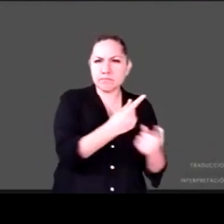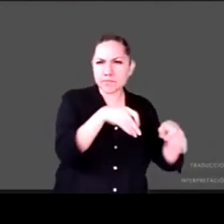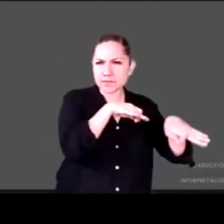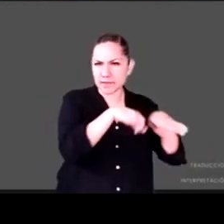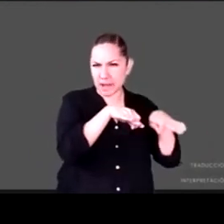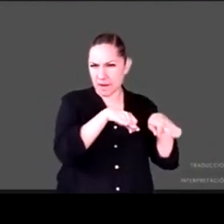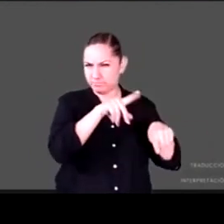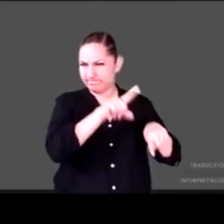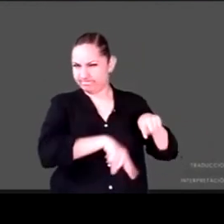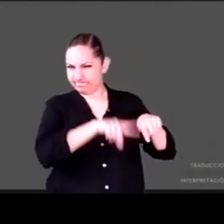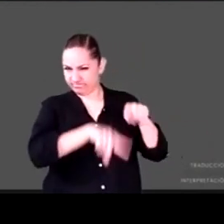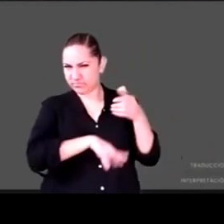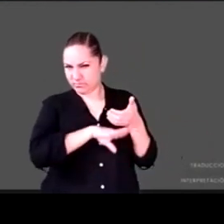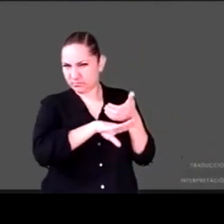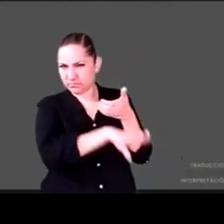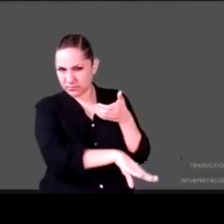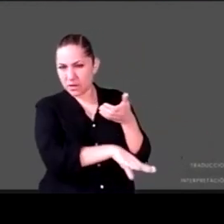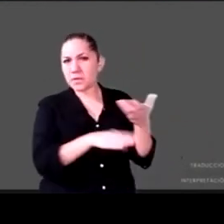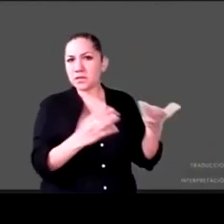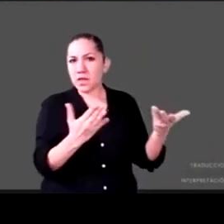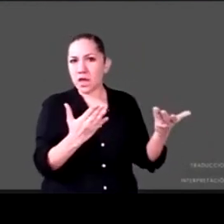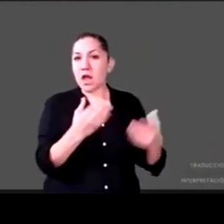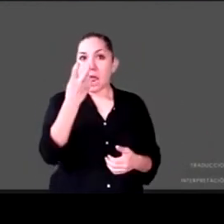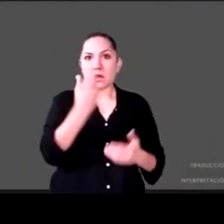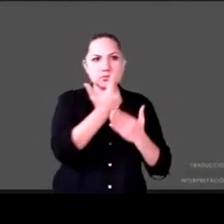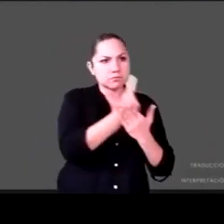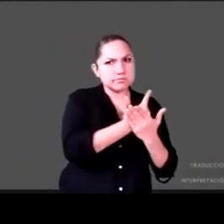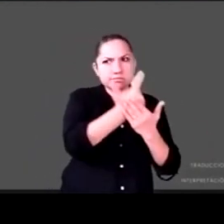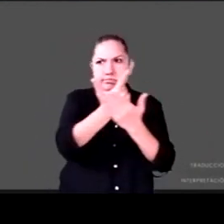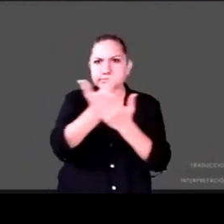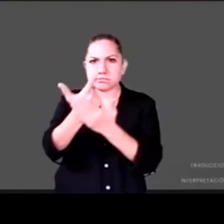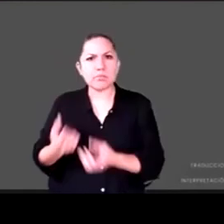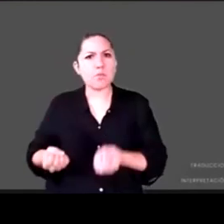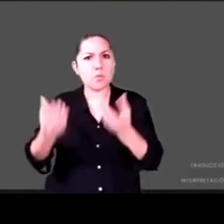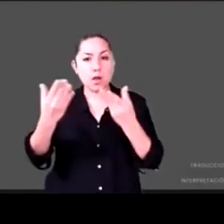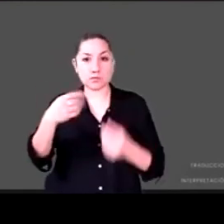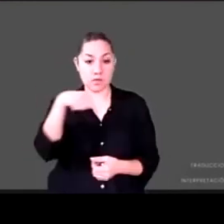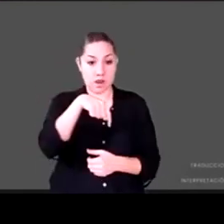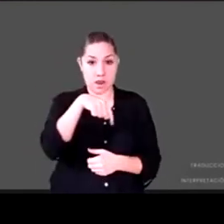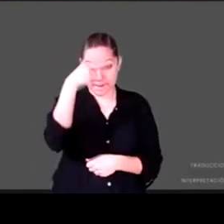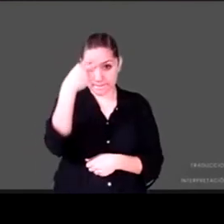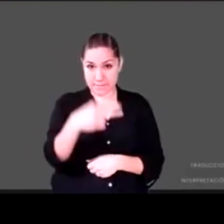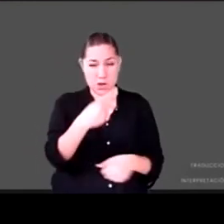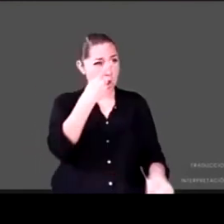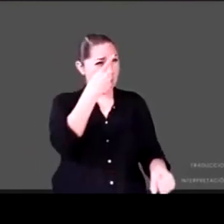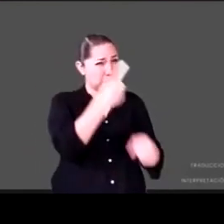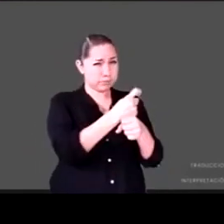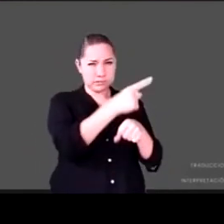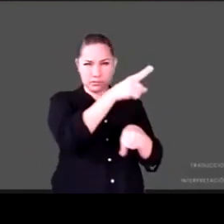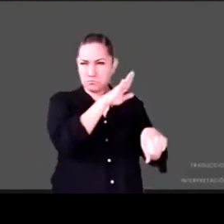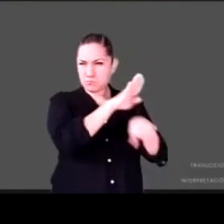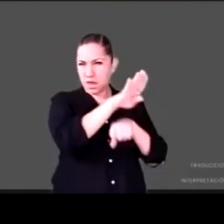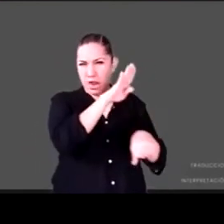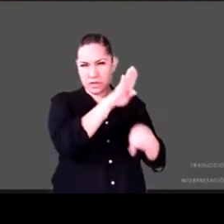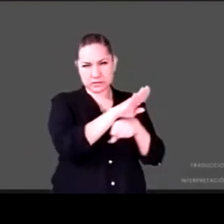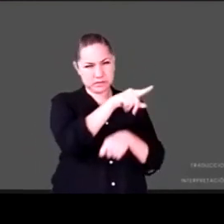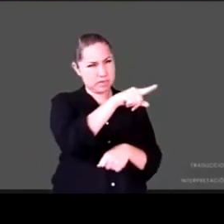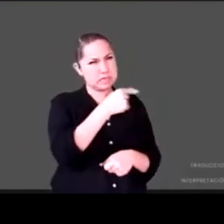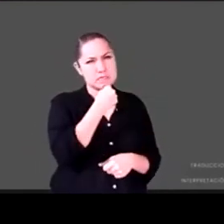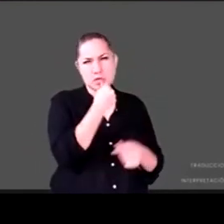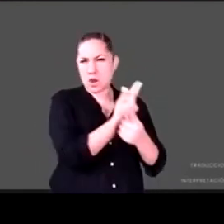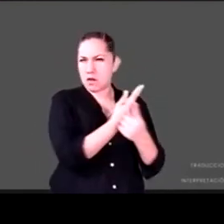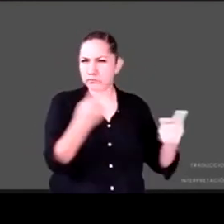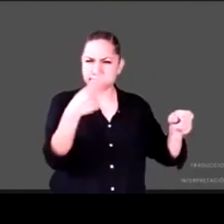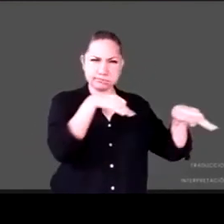números siempre preocupantes para nuestro país. Después de Brasil, es el segundo donde este malestar, donde esta